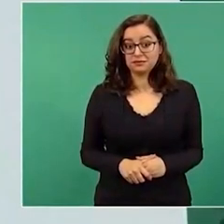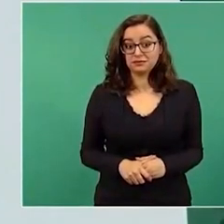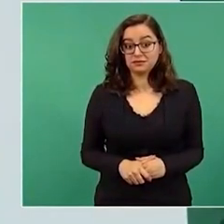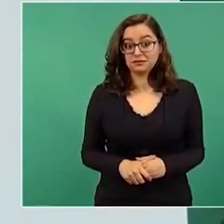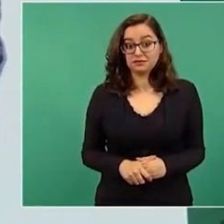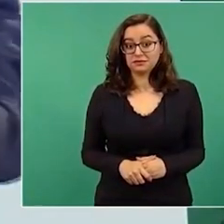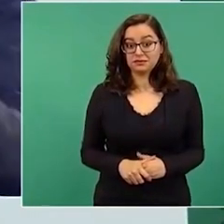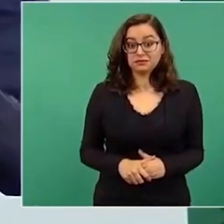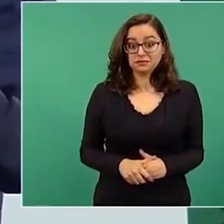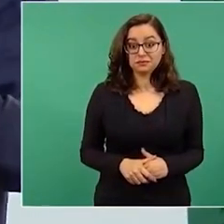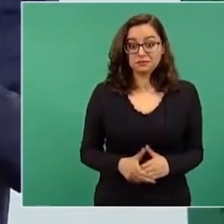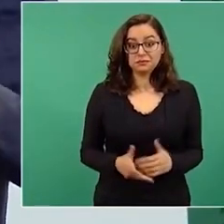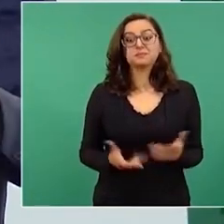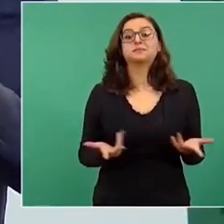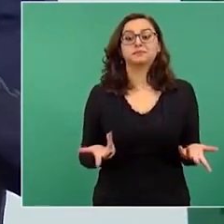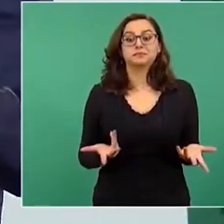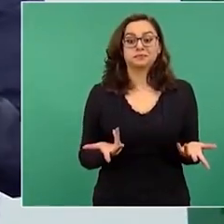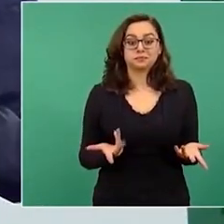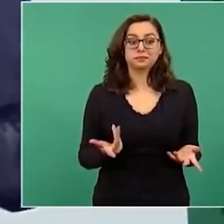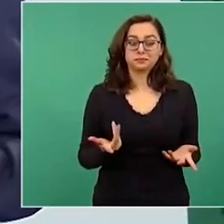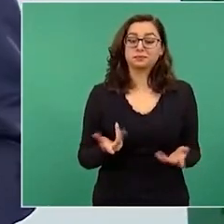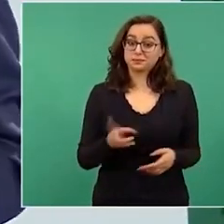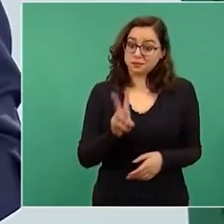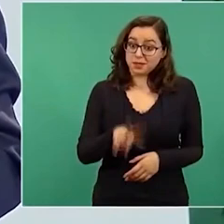Entonces, sí, somos distintos.